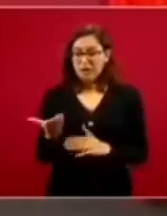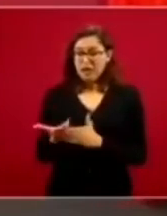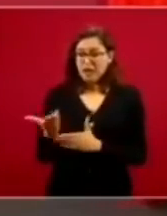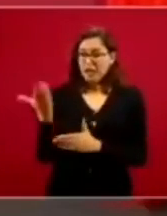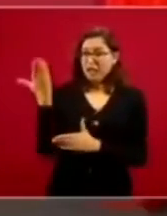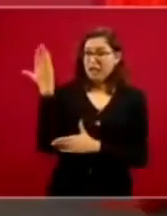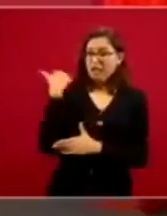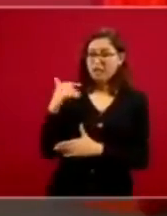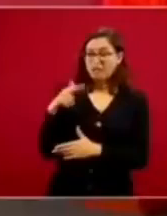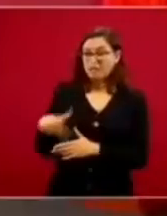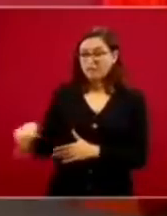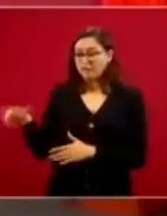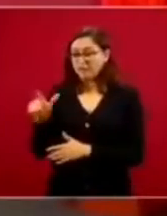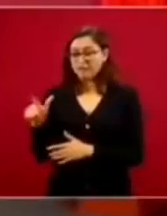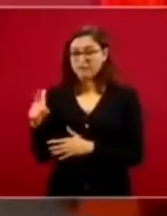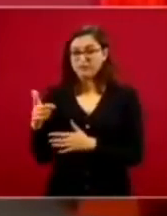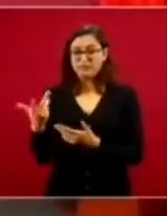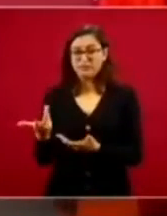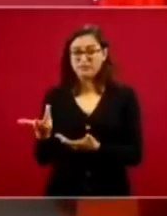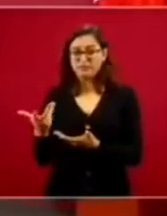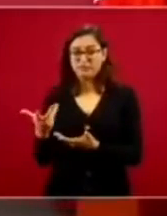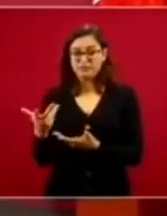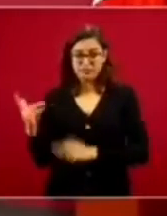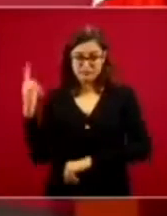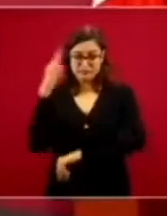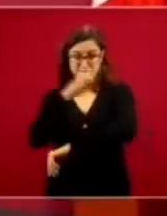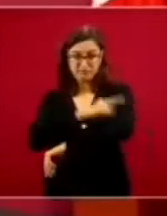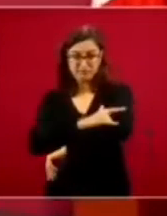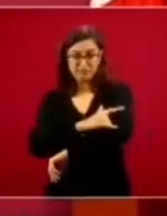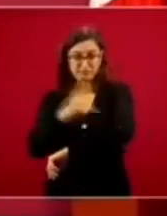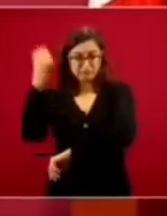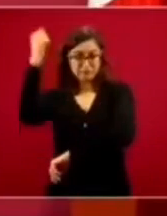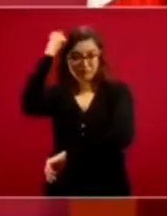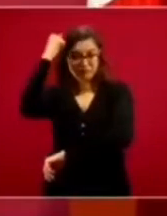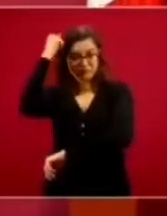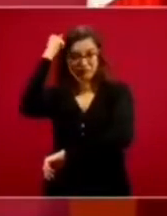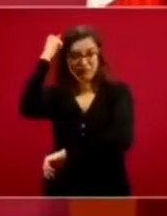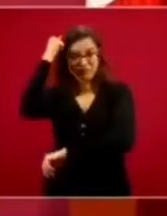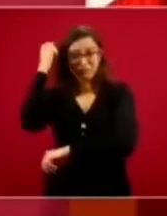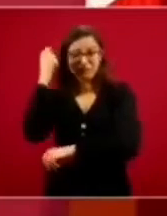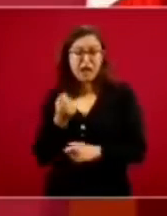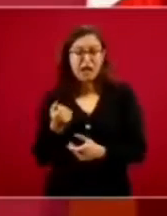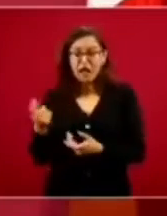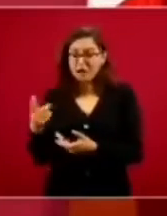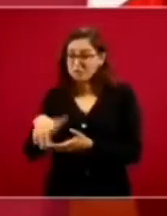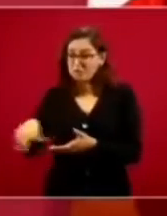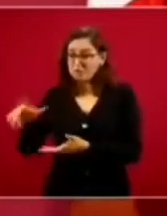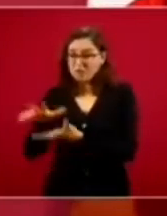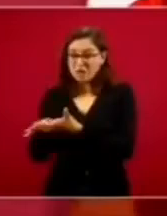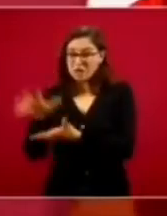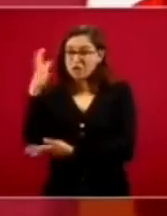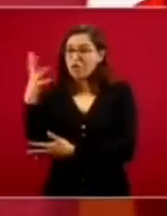se opusieron, la mayoría guardó silencio, cómplice.